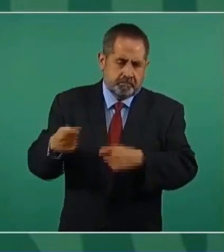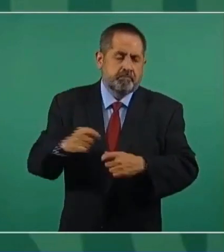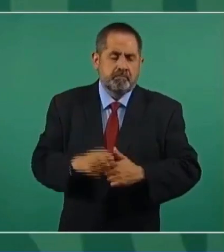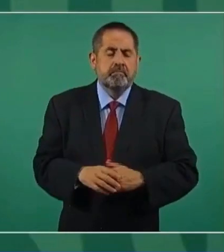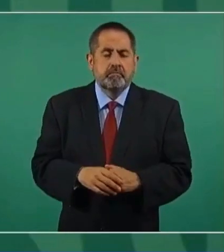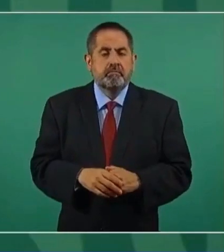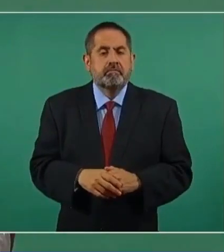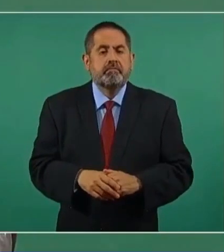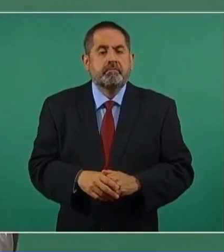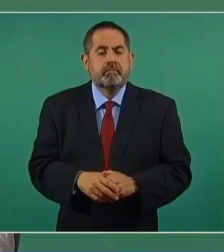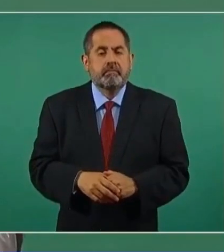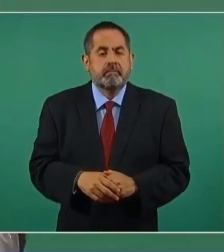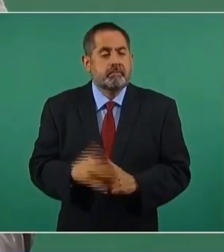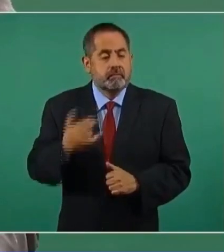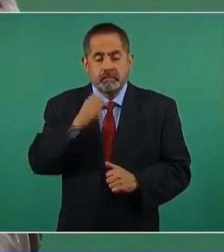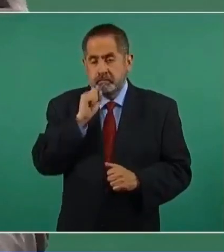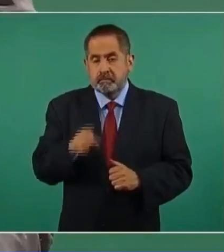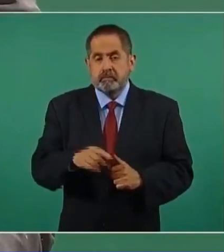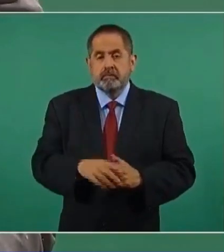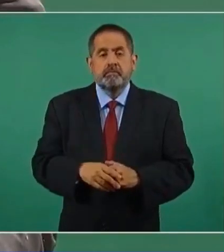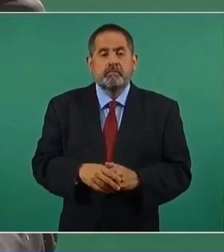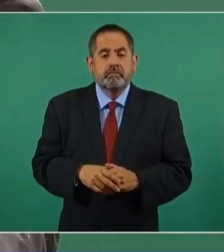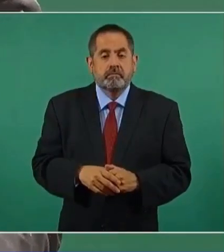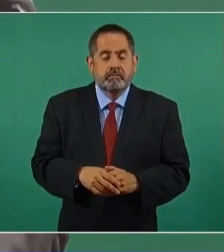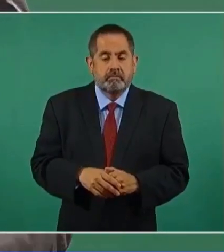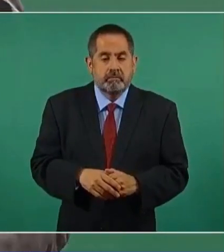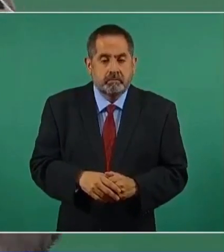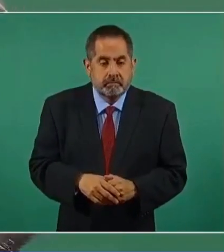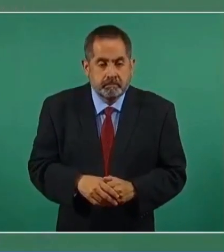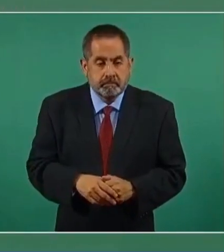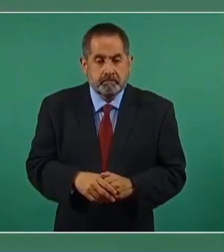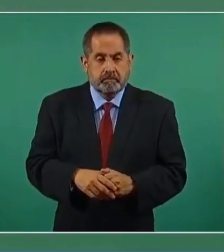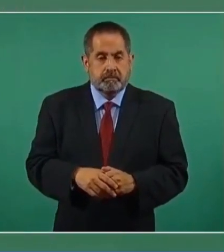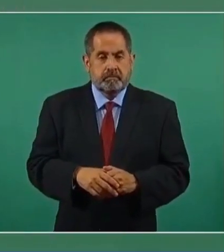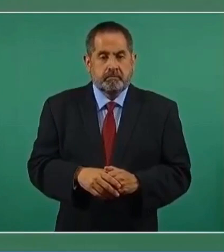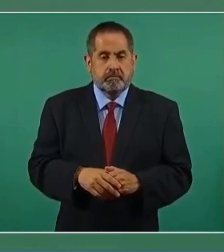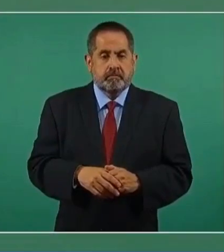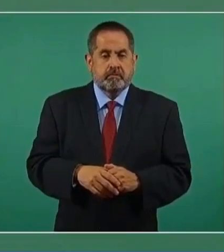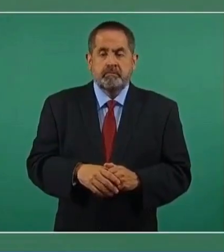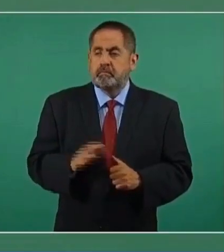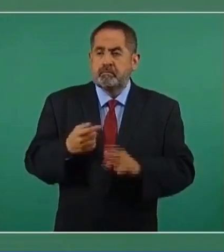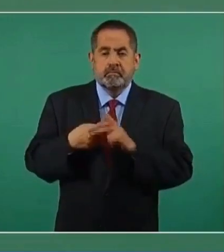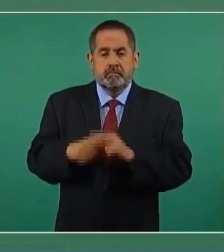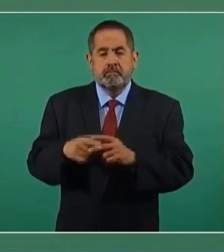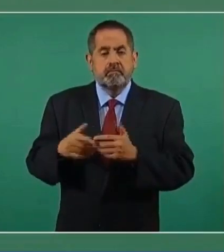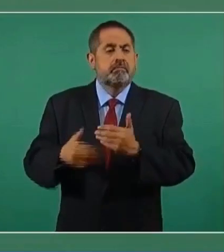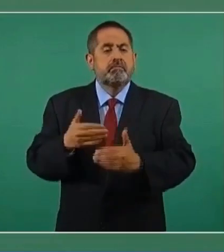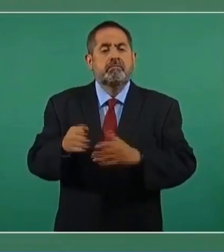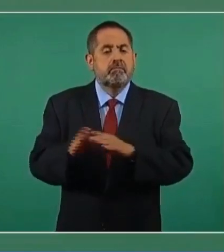Y ya inició